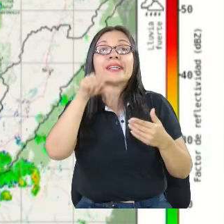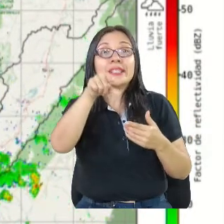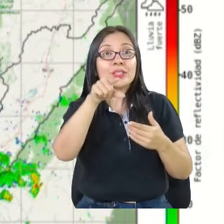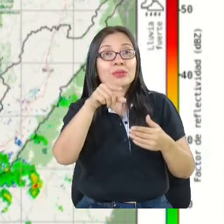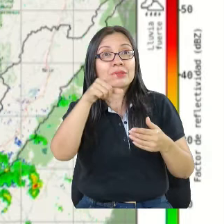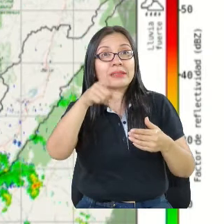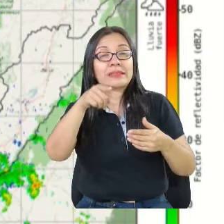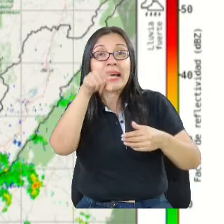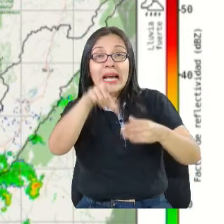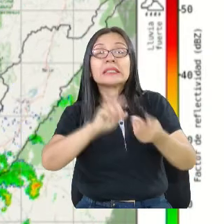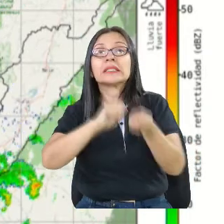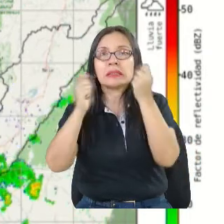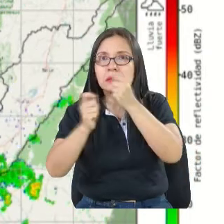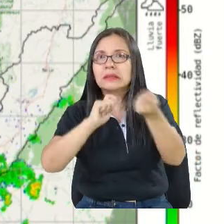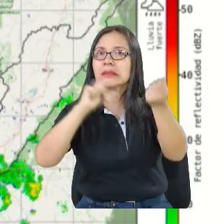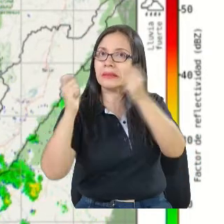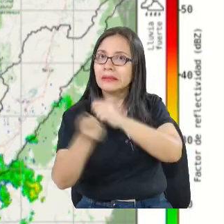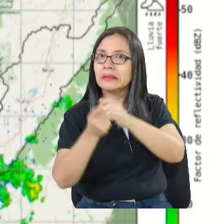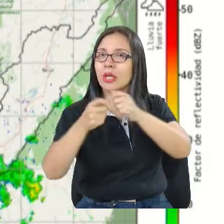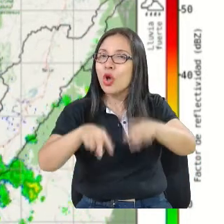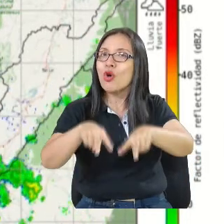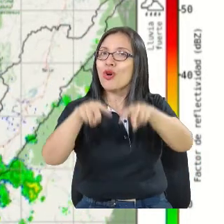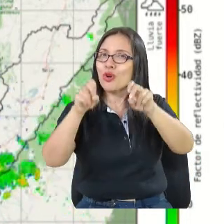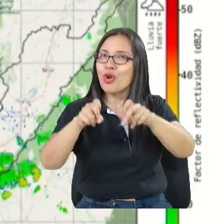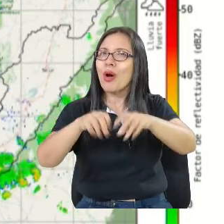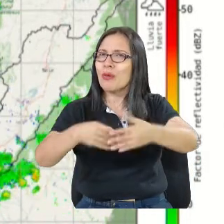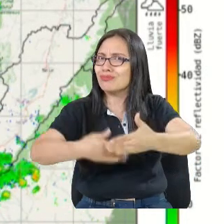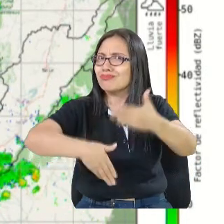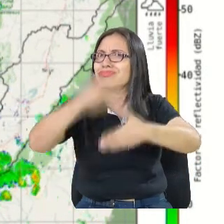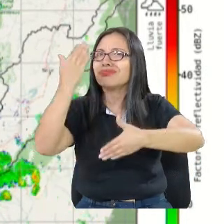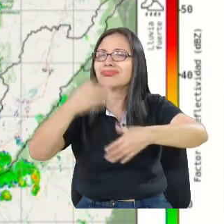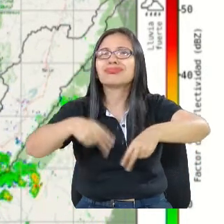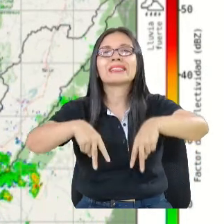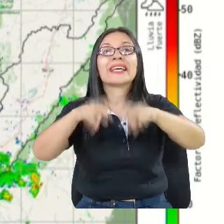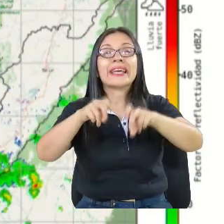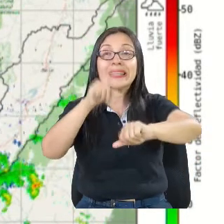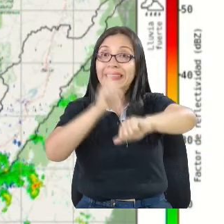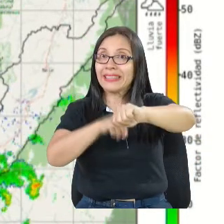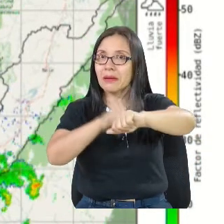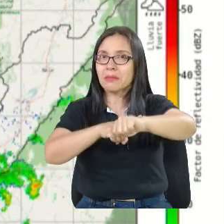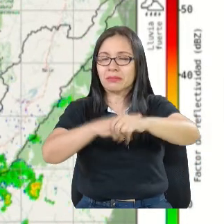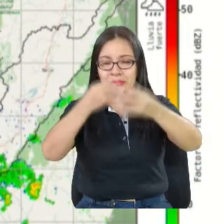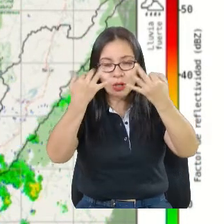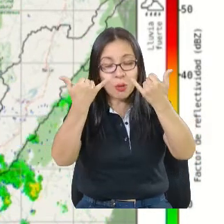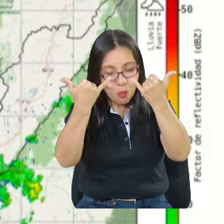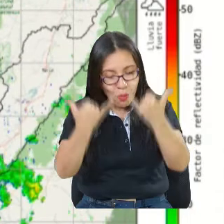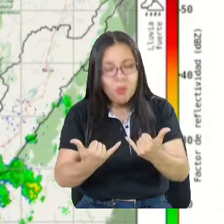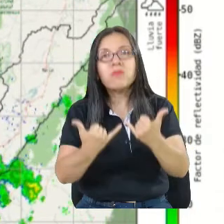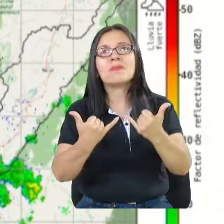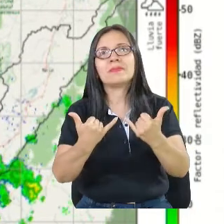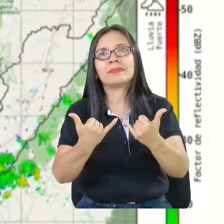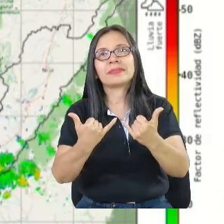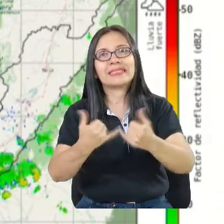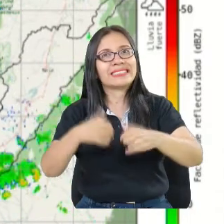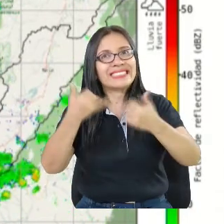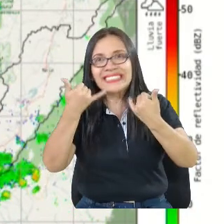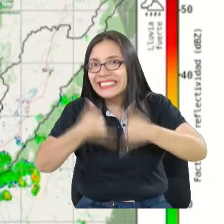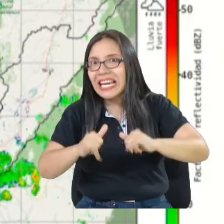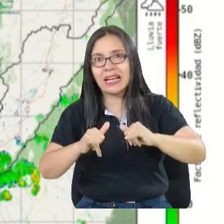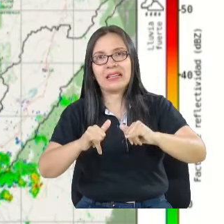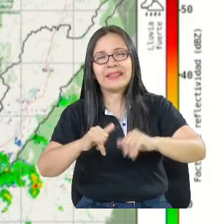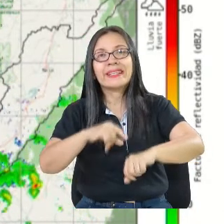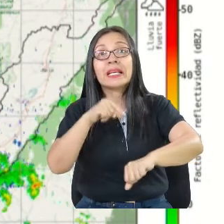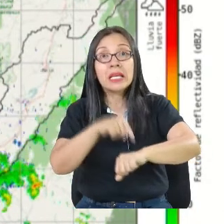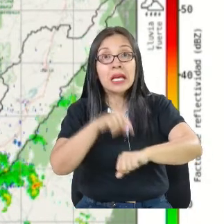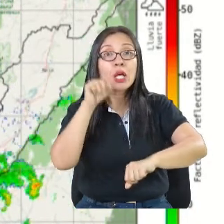¿sí? Cada, esto es en tiempo real. Y entonces podemos ver, por ejemplo, aquí lo que está en rojo